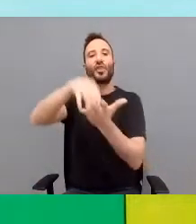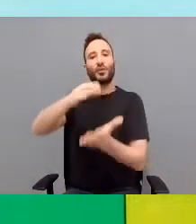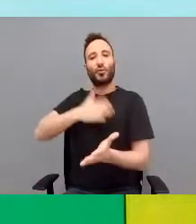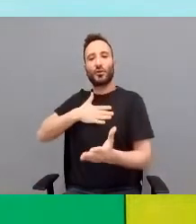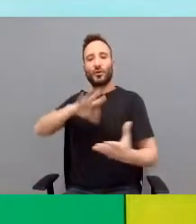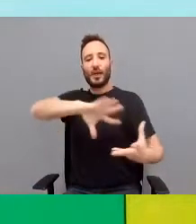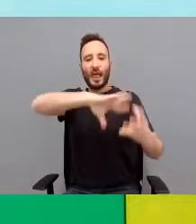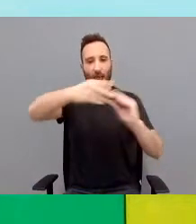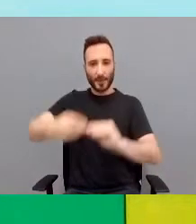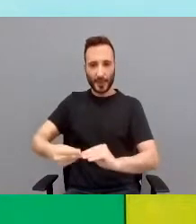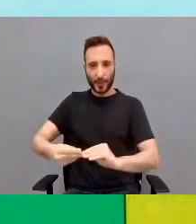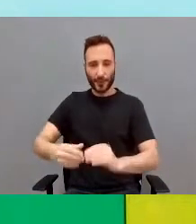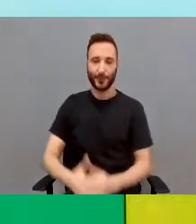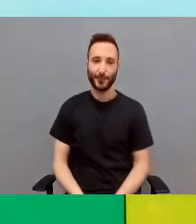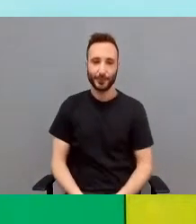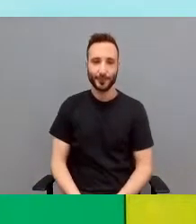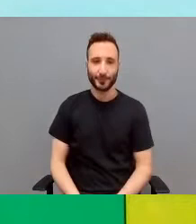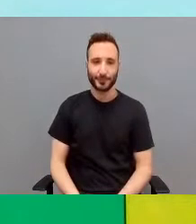del centro.